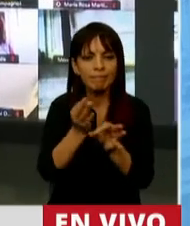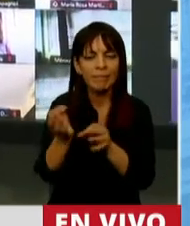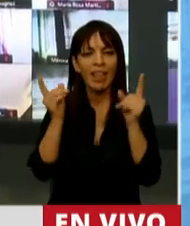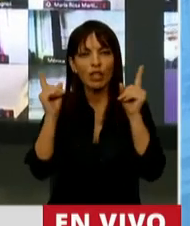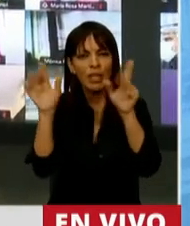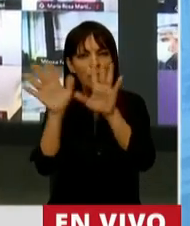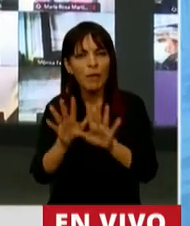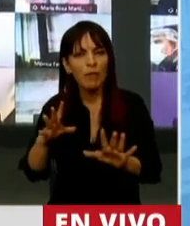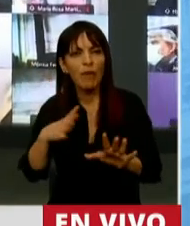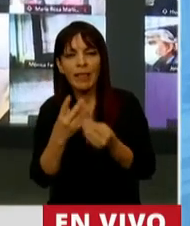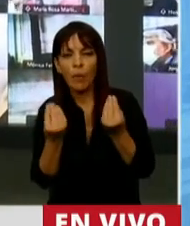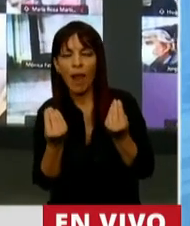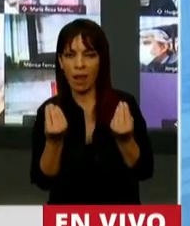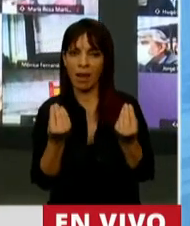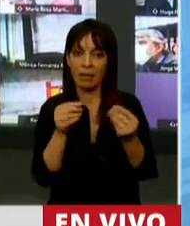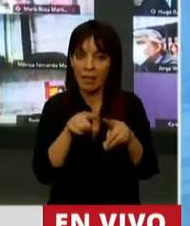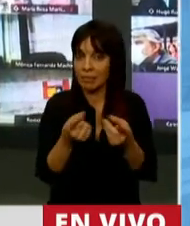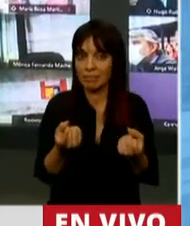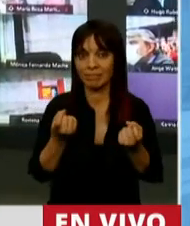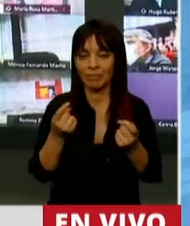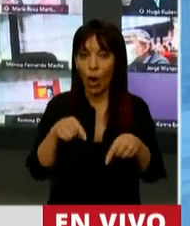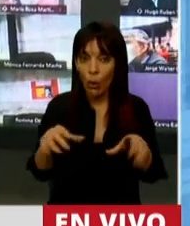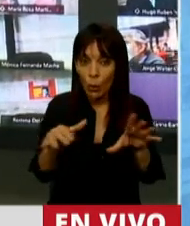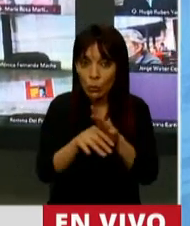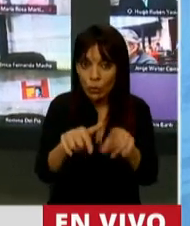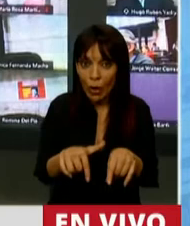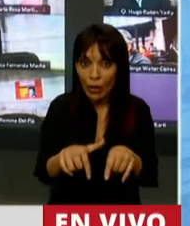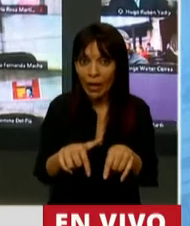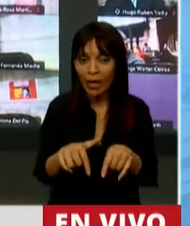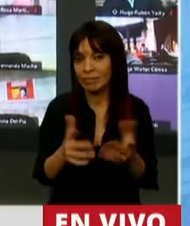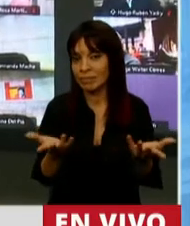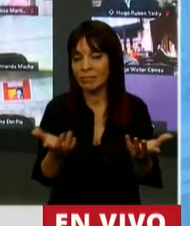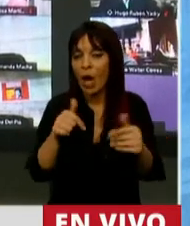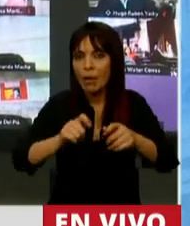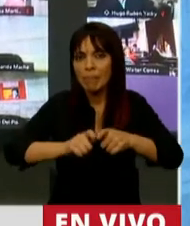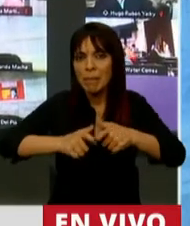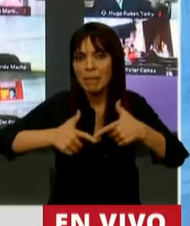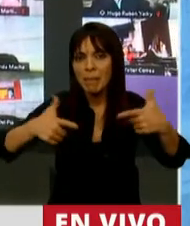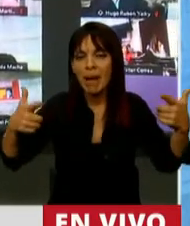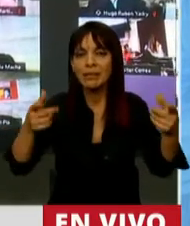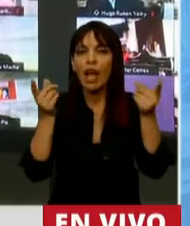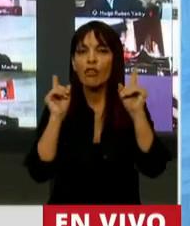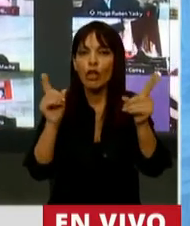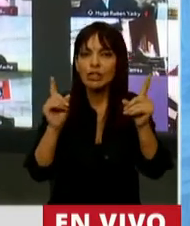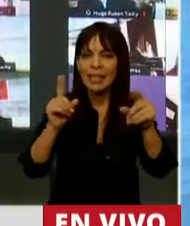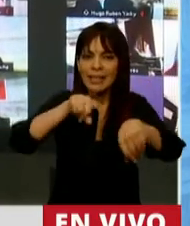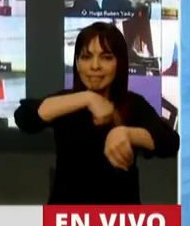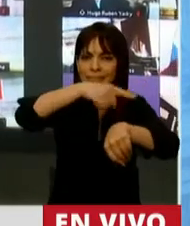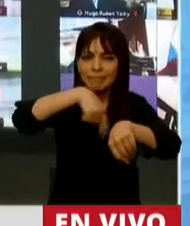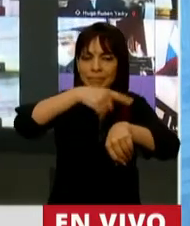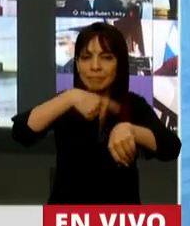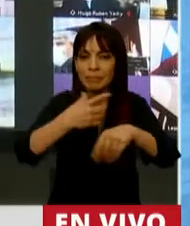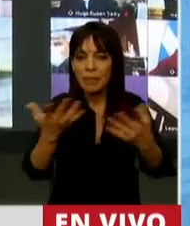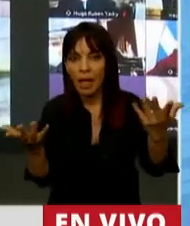docentes y alumnos. Hoy el aumento masivo que tenemos de cantidad de docentes y de horas cátedras